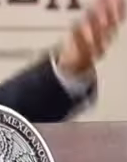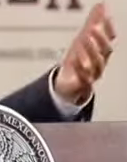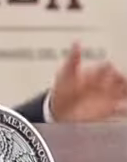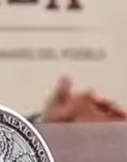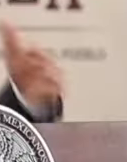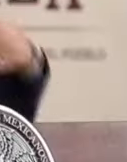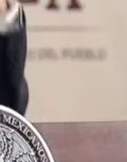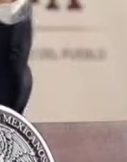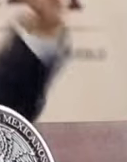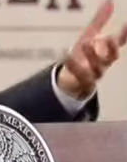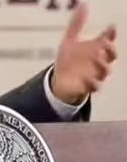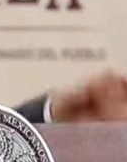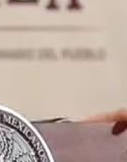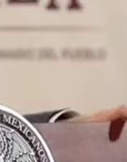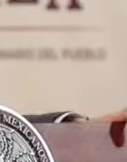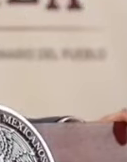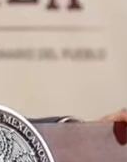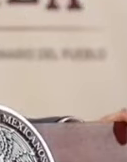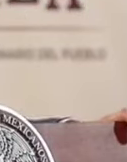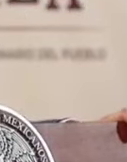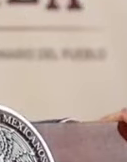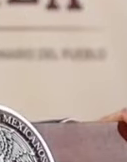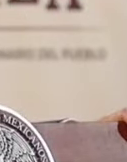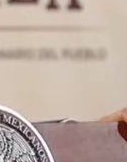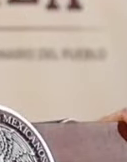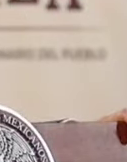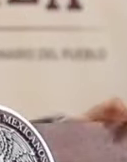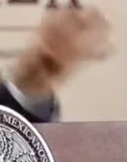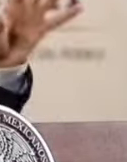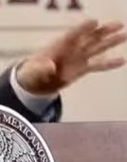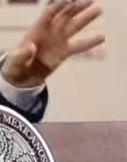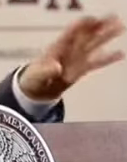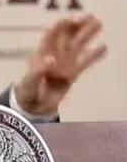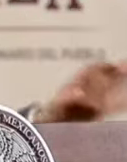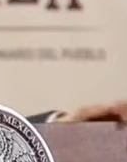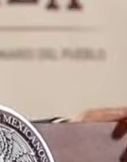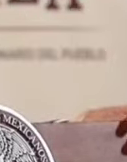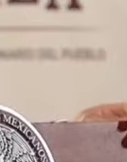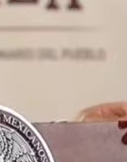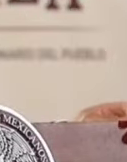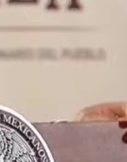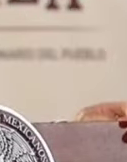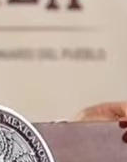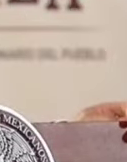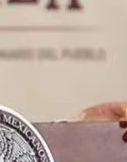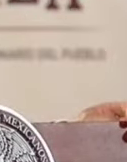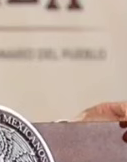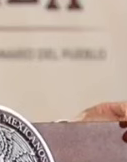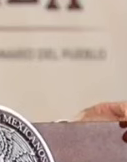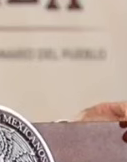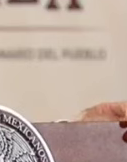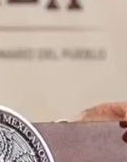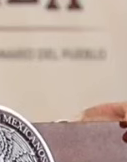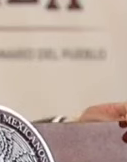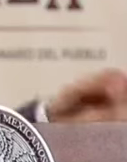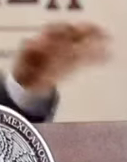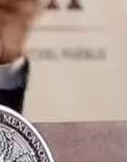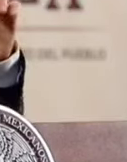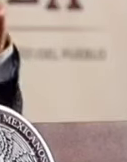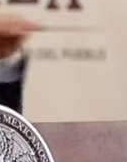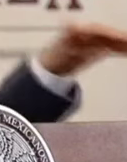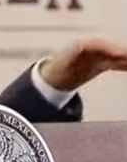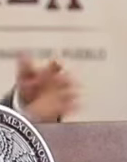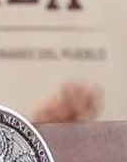sobredimensionar, no exagerar la preocupación sobre algo que muy claramente y objetivamente presenta la universidad.